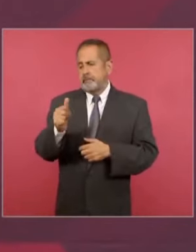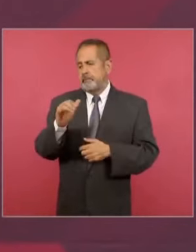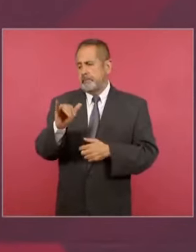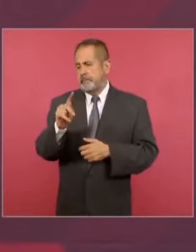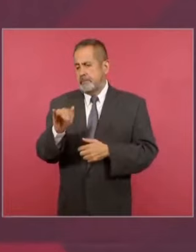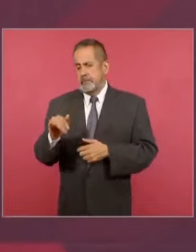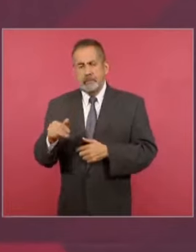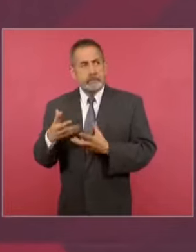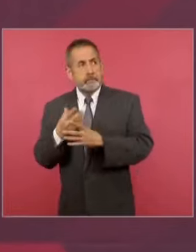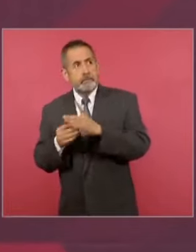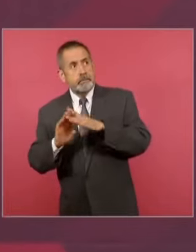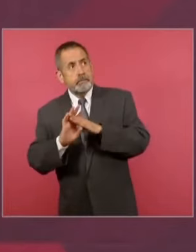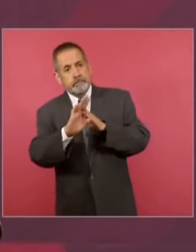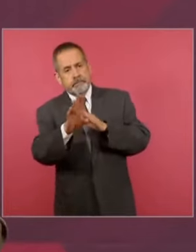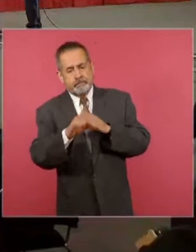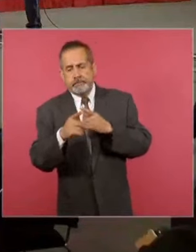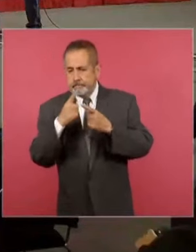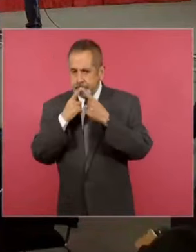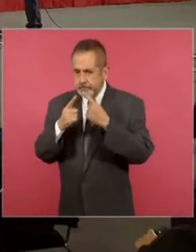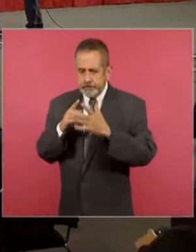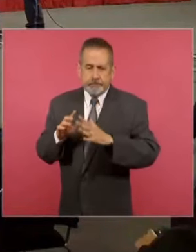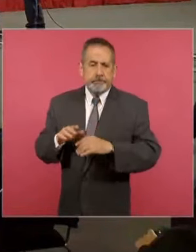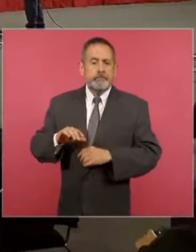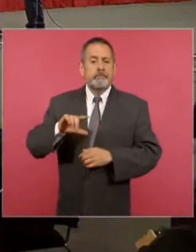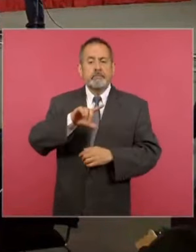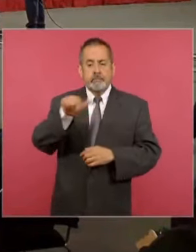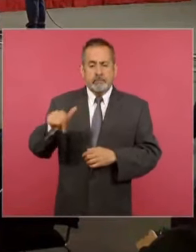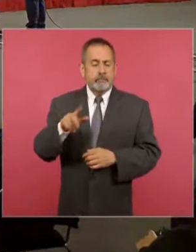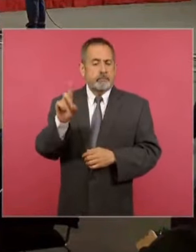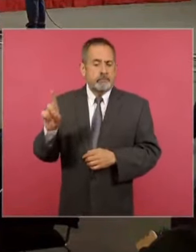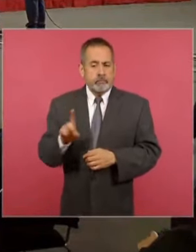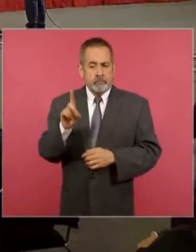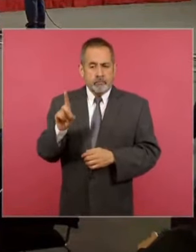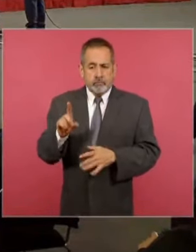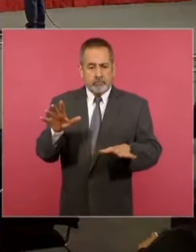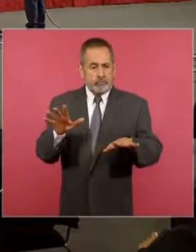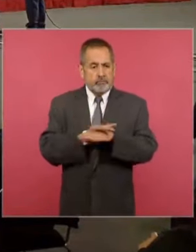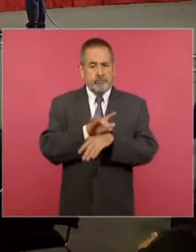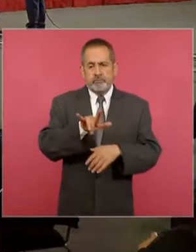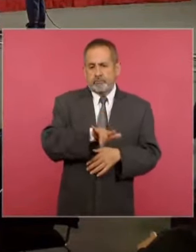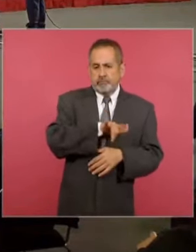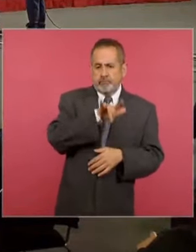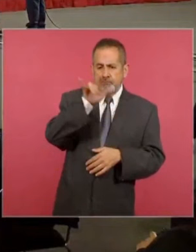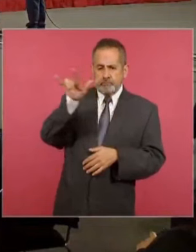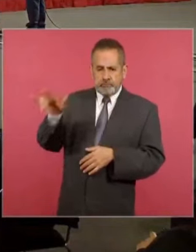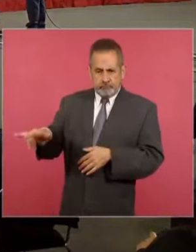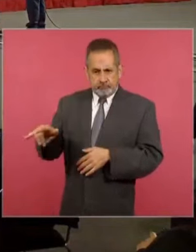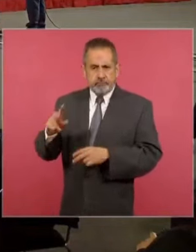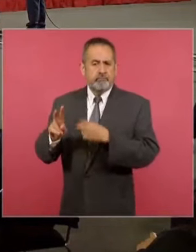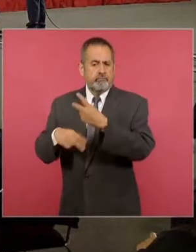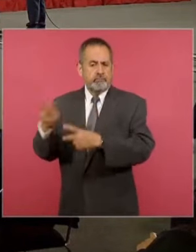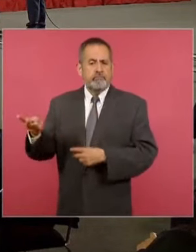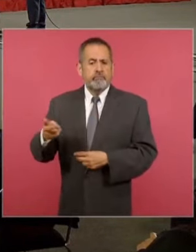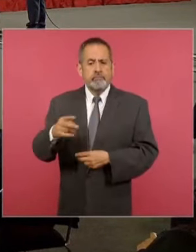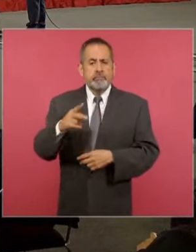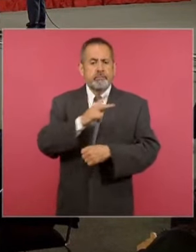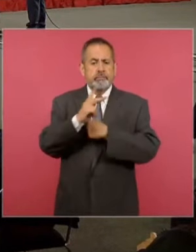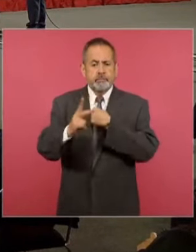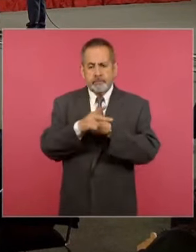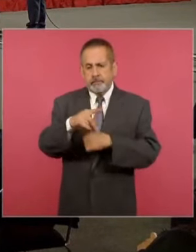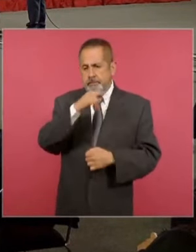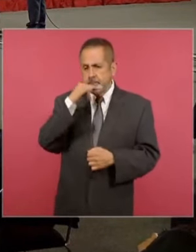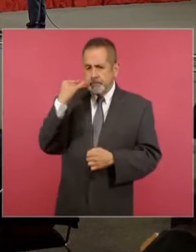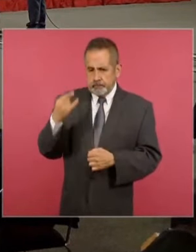Posteriormente, el domingo se trasladó el presidente a Chile. Conocen